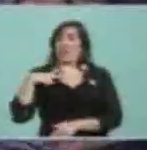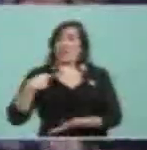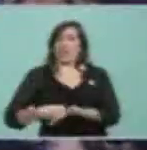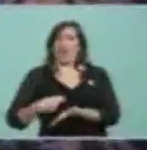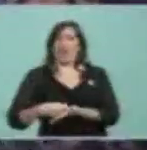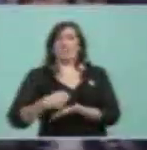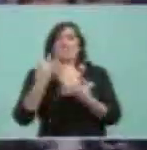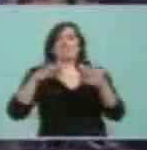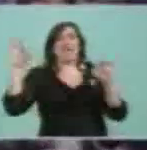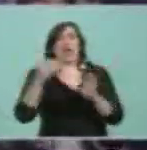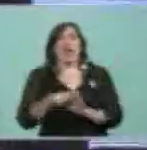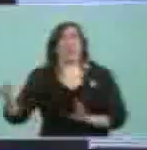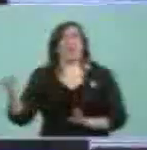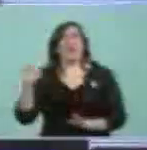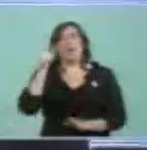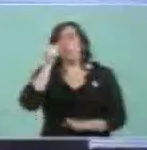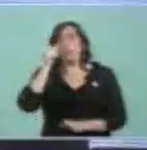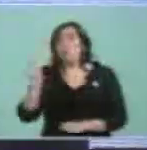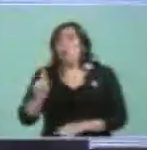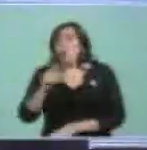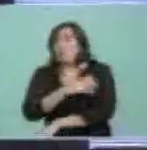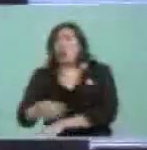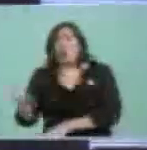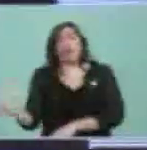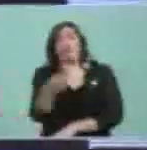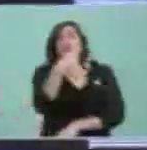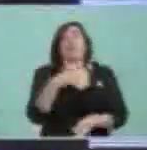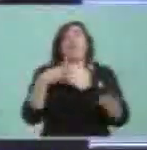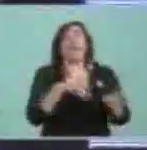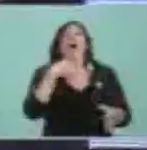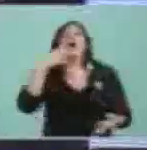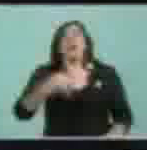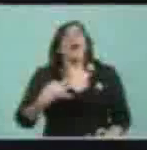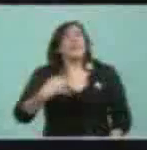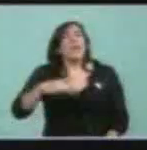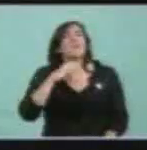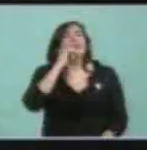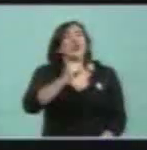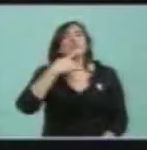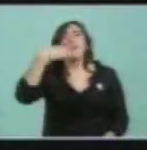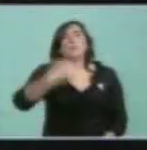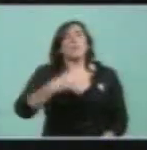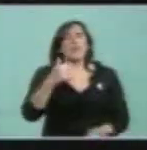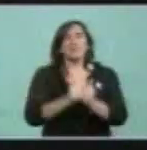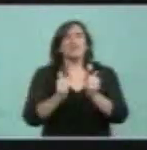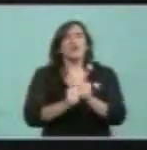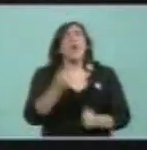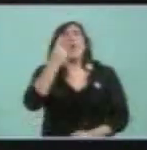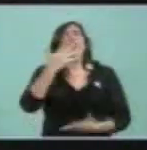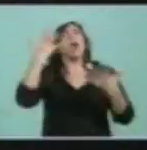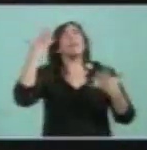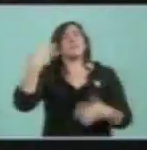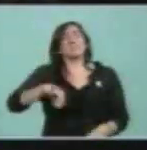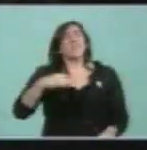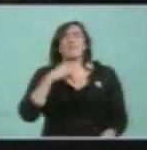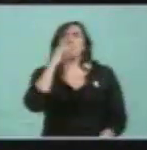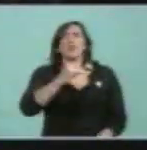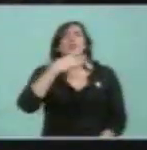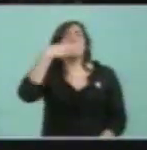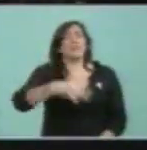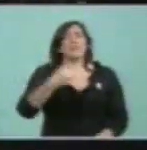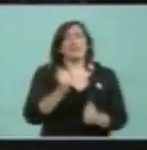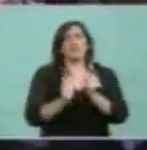comprara una dispensa para no hacer el servicio militar. Contemos la verdadera historia de una buena vez por todas en la República Argentina.